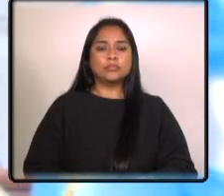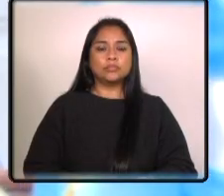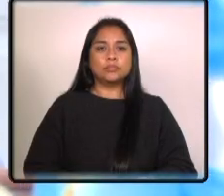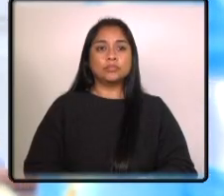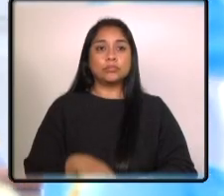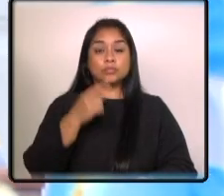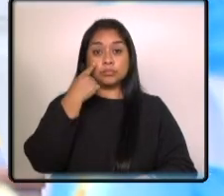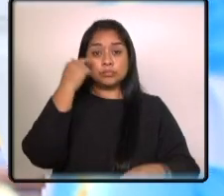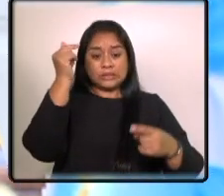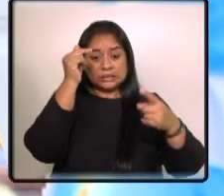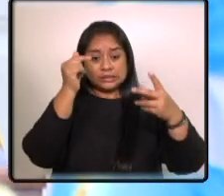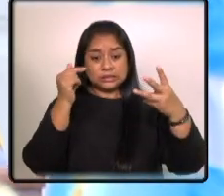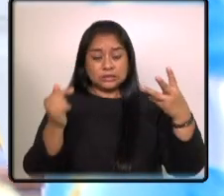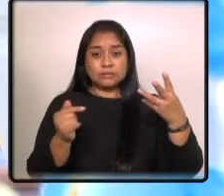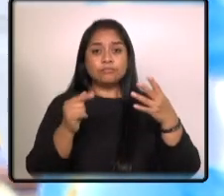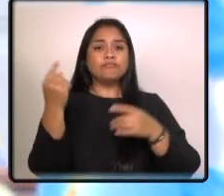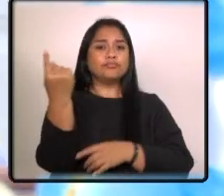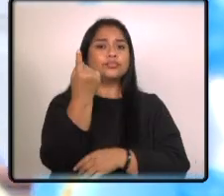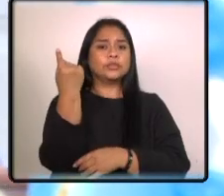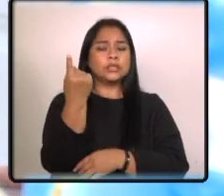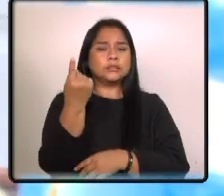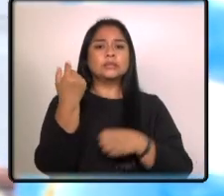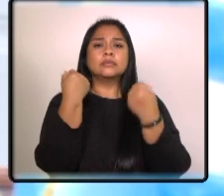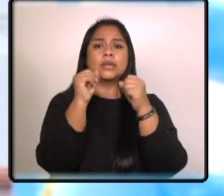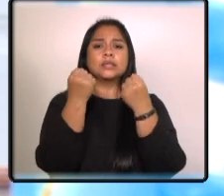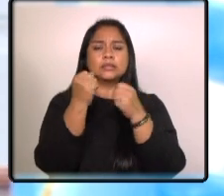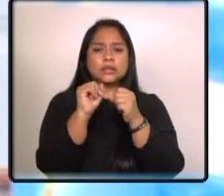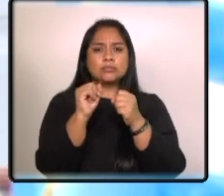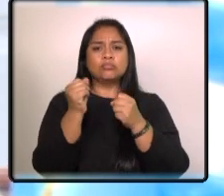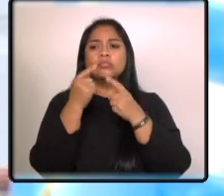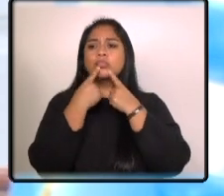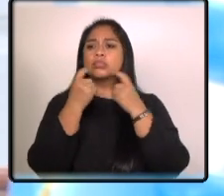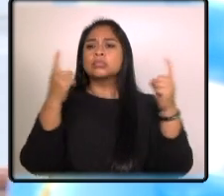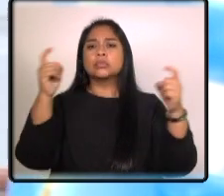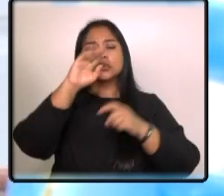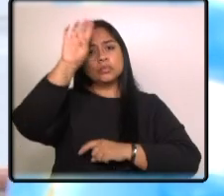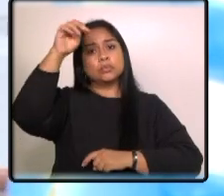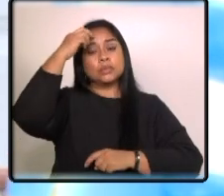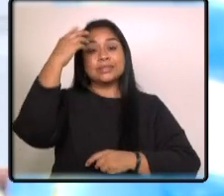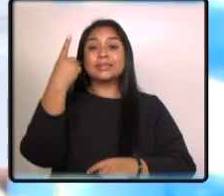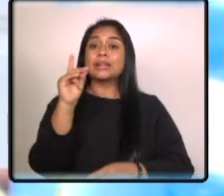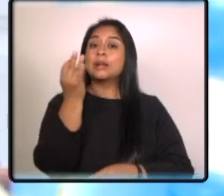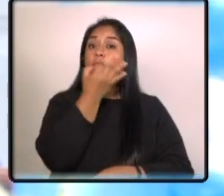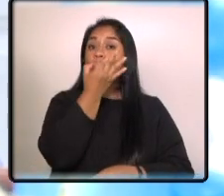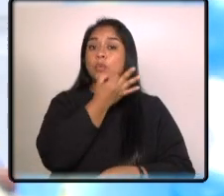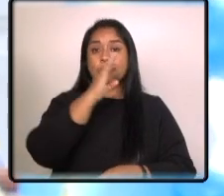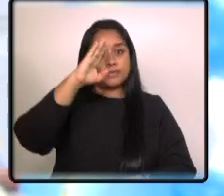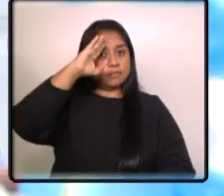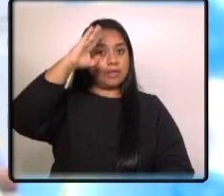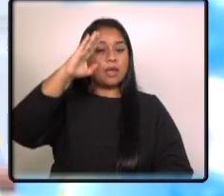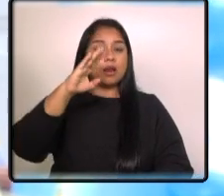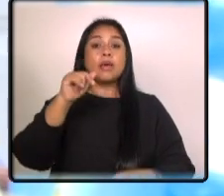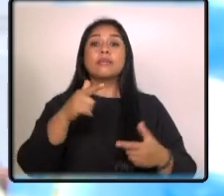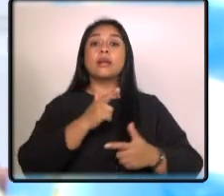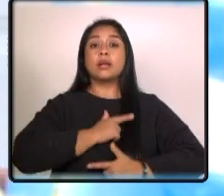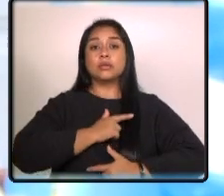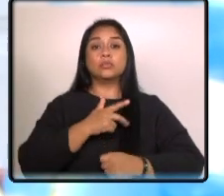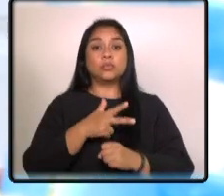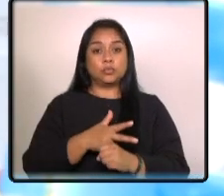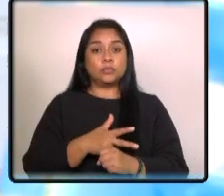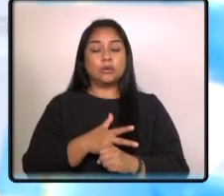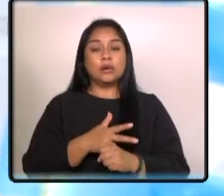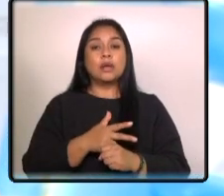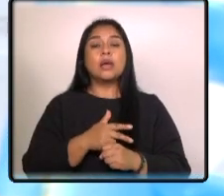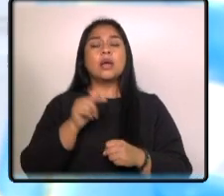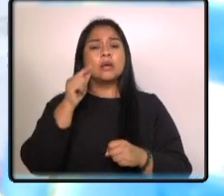Entre estas acciones sobresalen la elaboración y lanzamiento de la política de la mujer militar del ejército de Guatemala